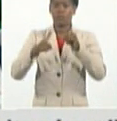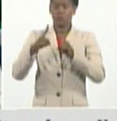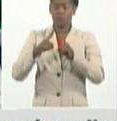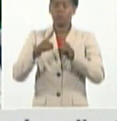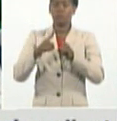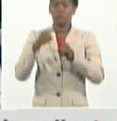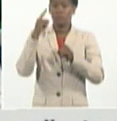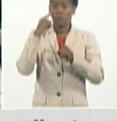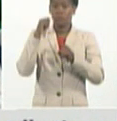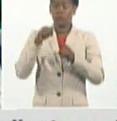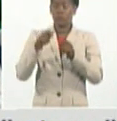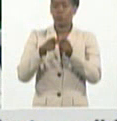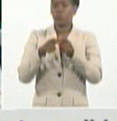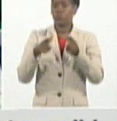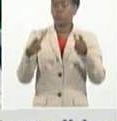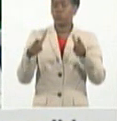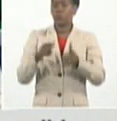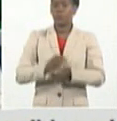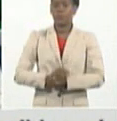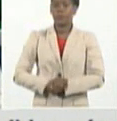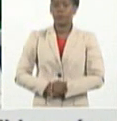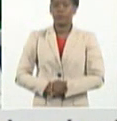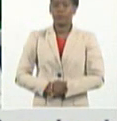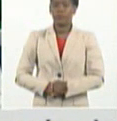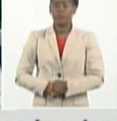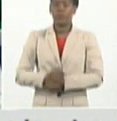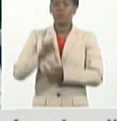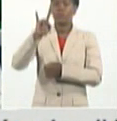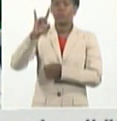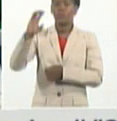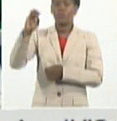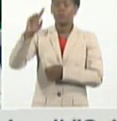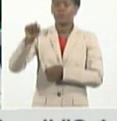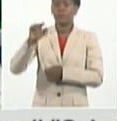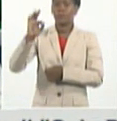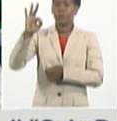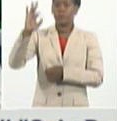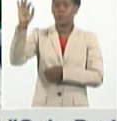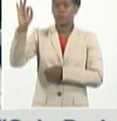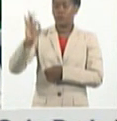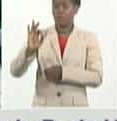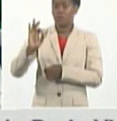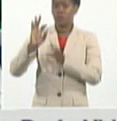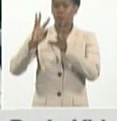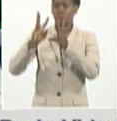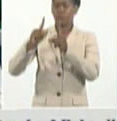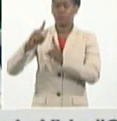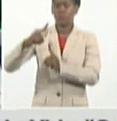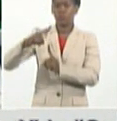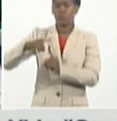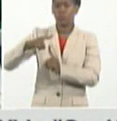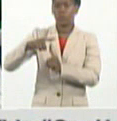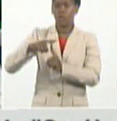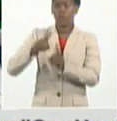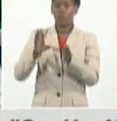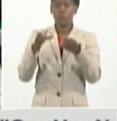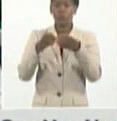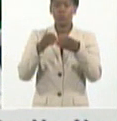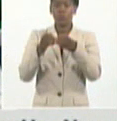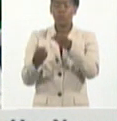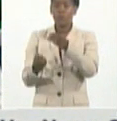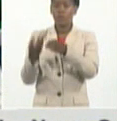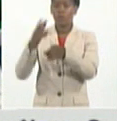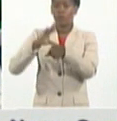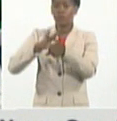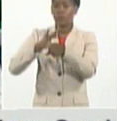se ha egresado el 90,8% de todos los pacientes diagnosticados en este